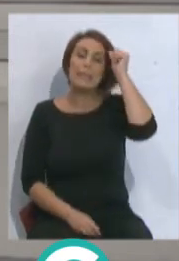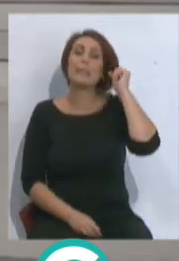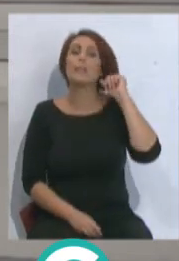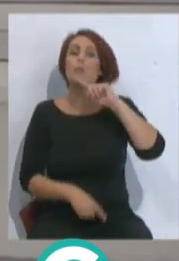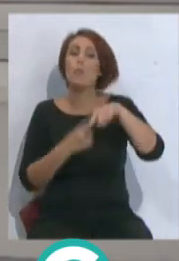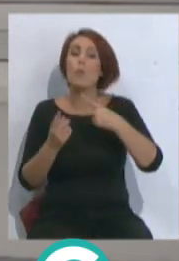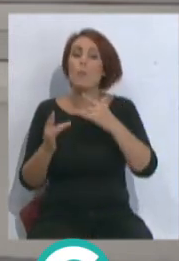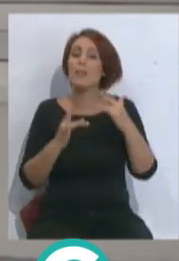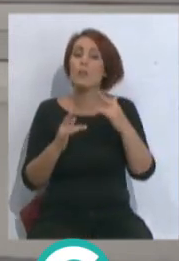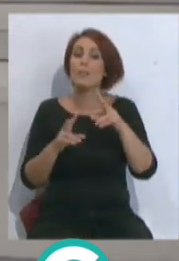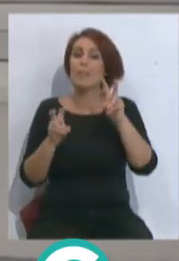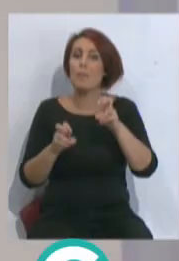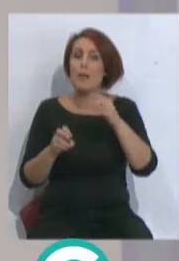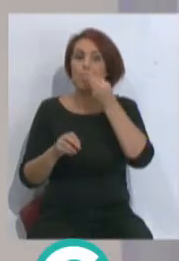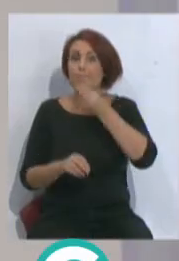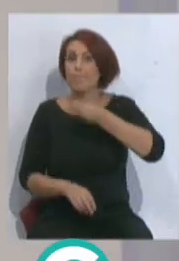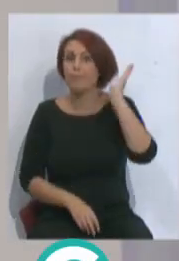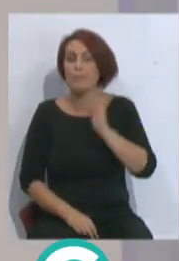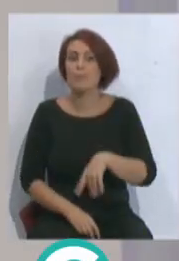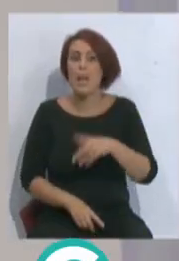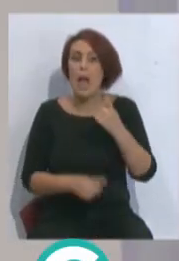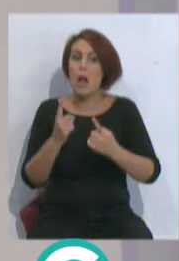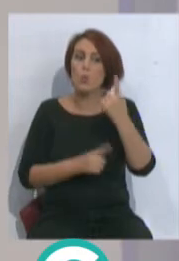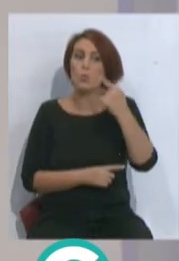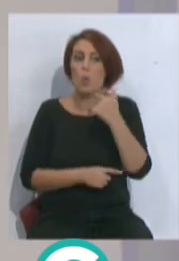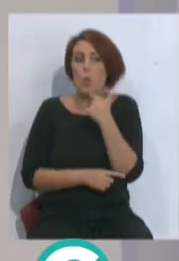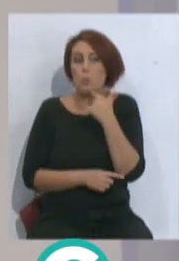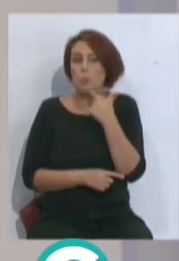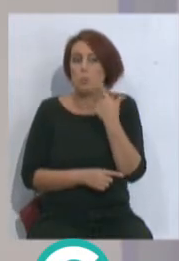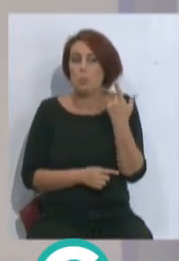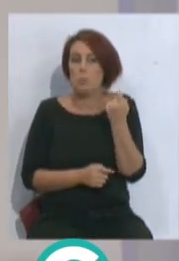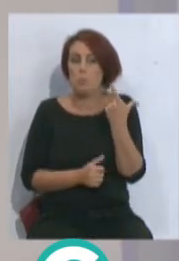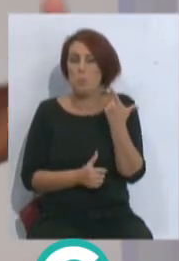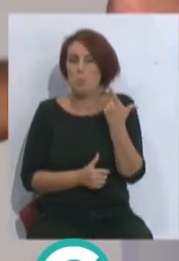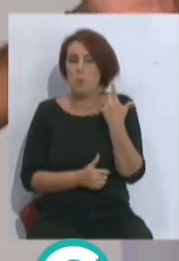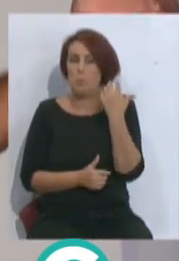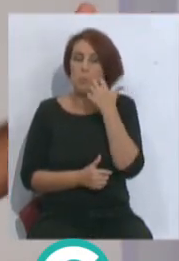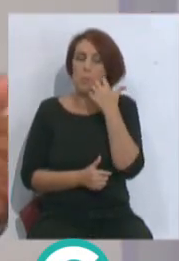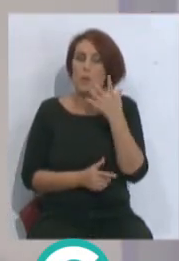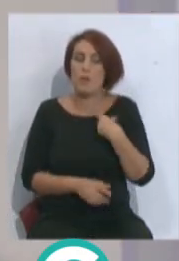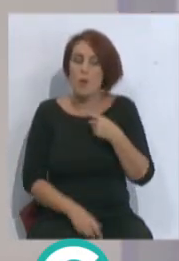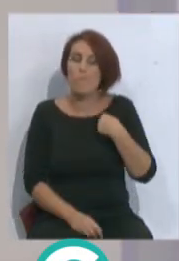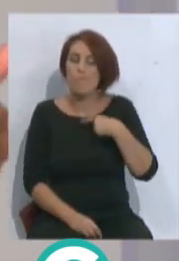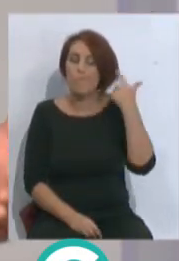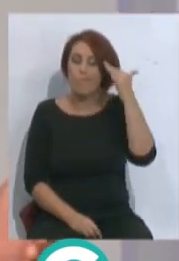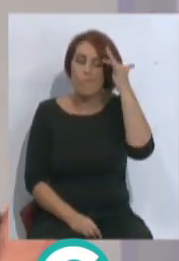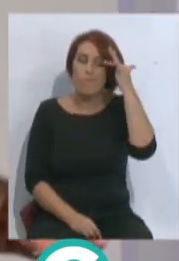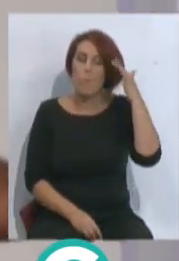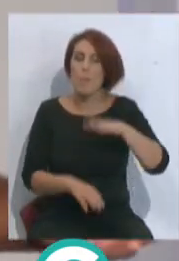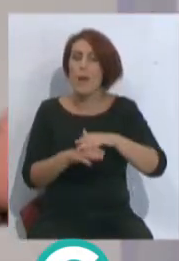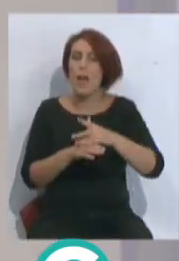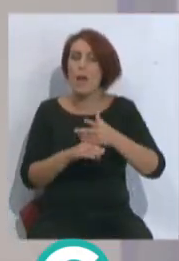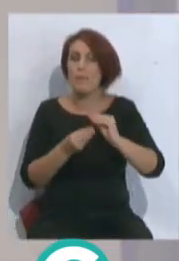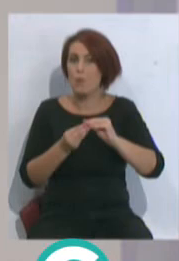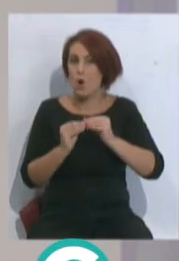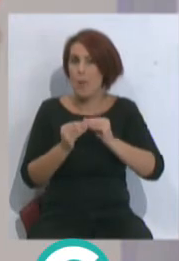calificó luego del partido lo de sensacional, que a algunos le chirrían mucho el oído, pero yo me imagino, leo entre líneas de la iglesia cerberiana y me imagino que era para la forma